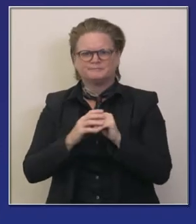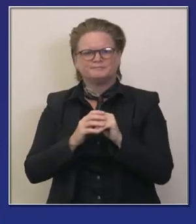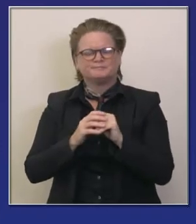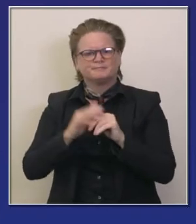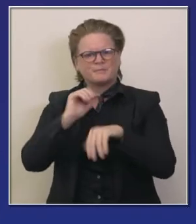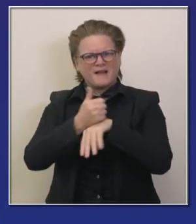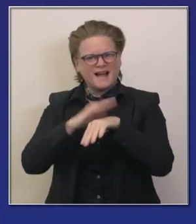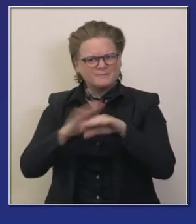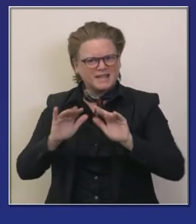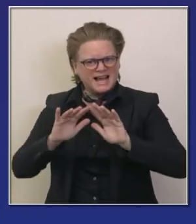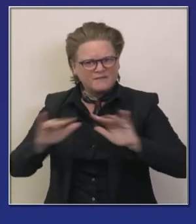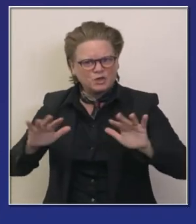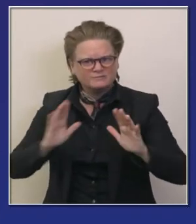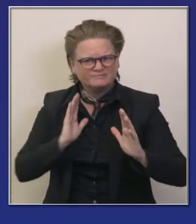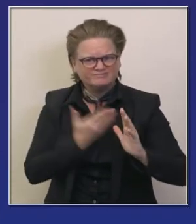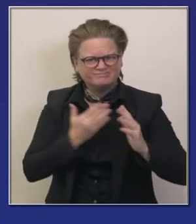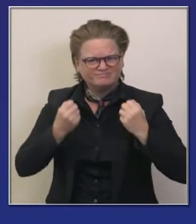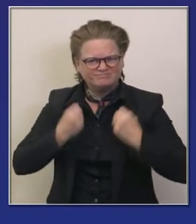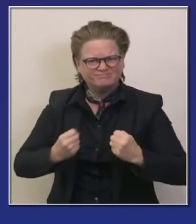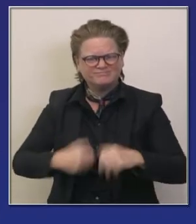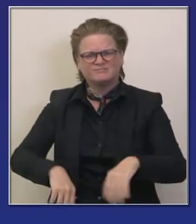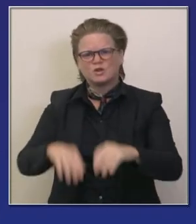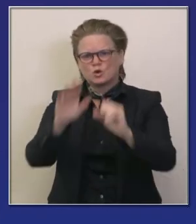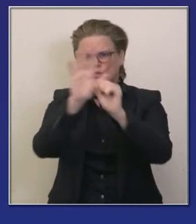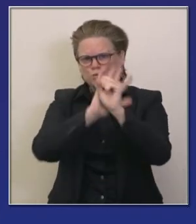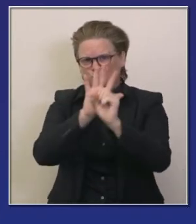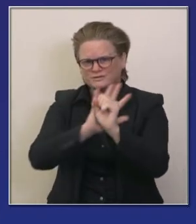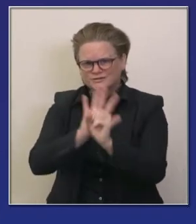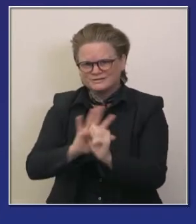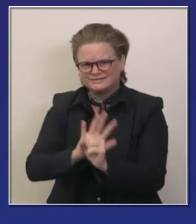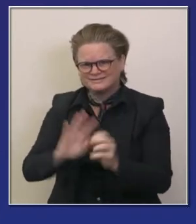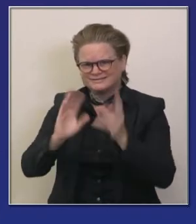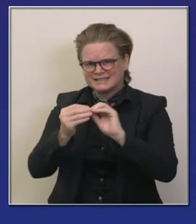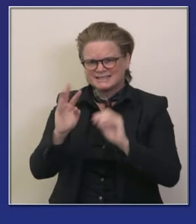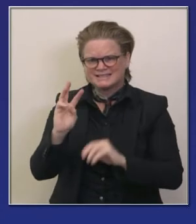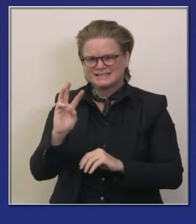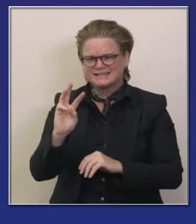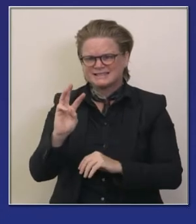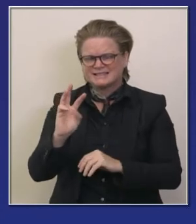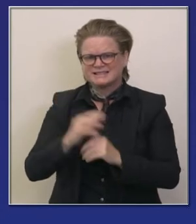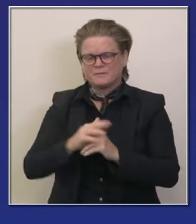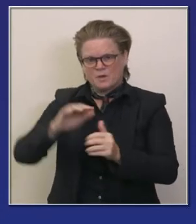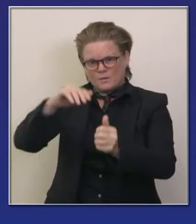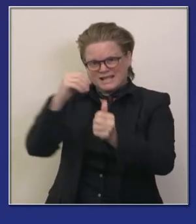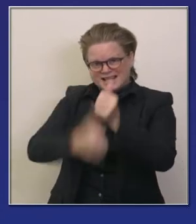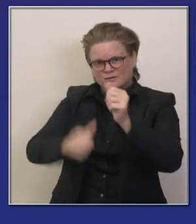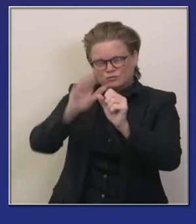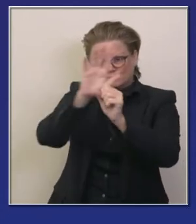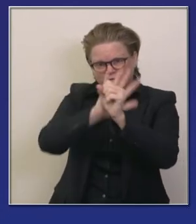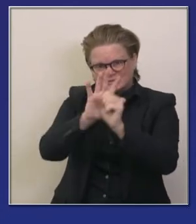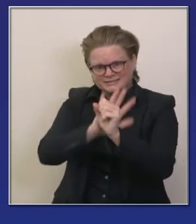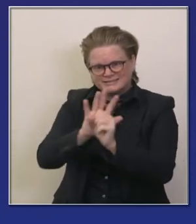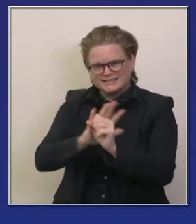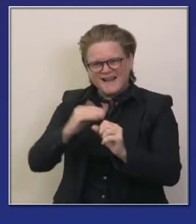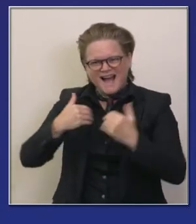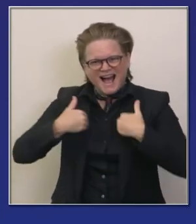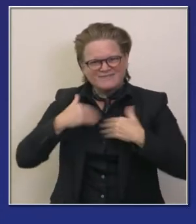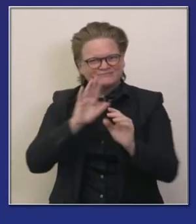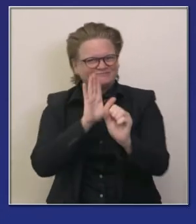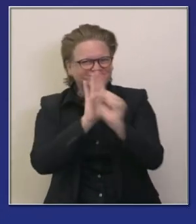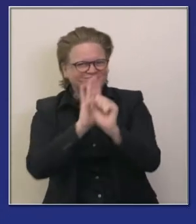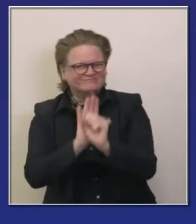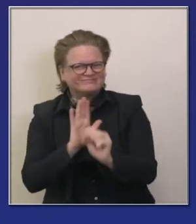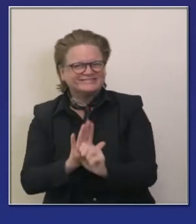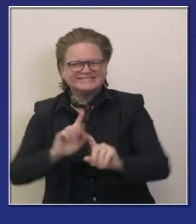población sino la diversidad regional en california y en cada región hay recursos distintos